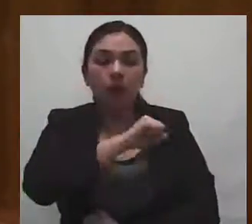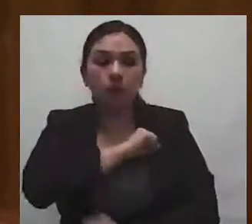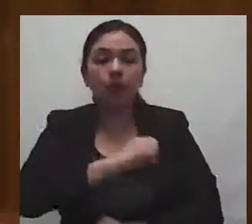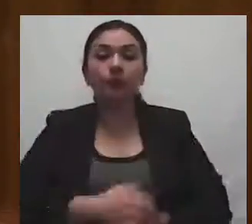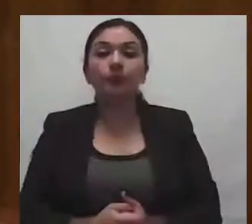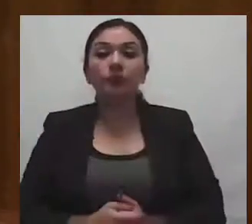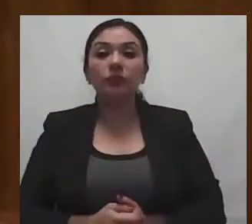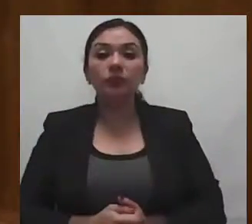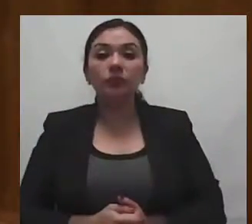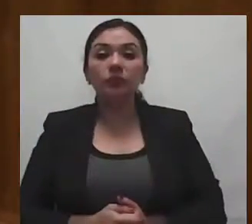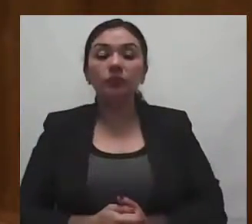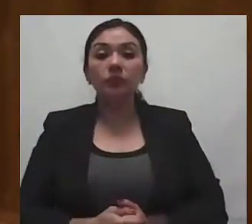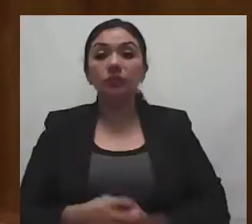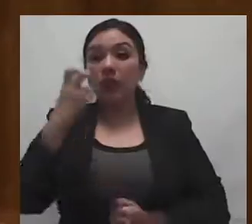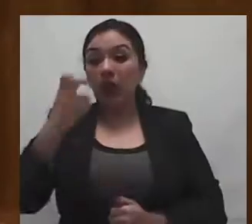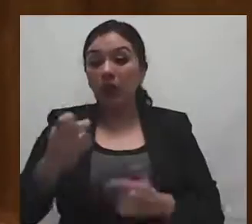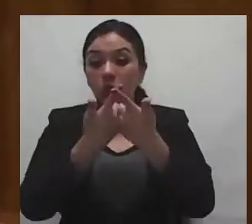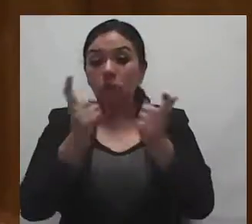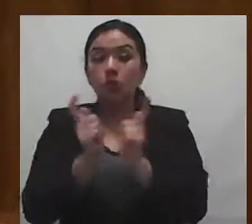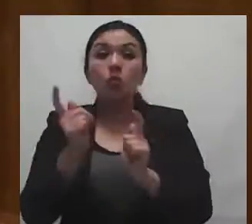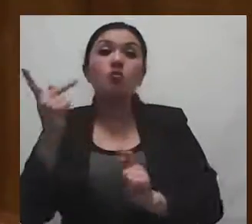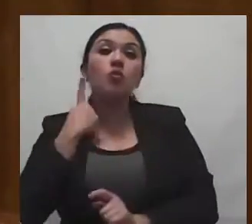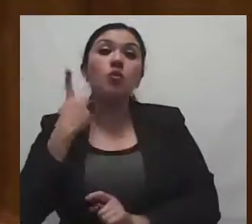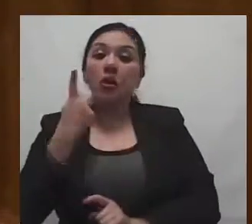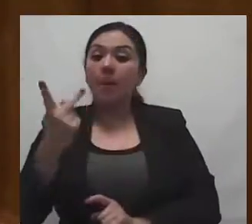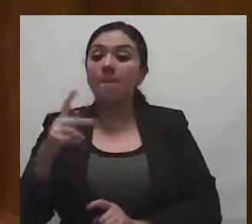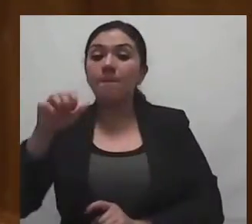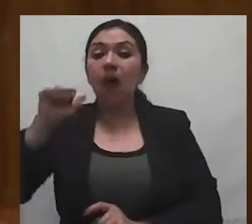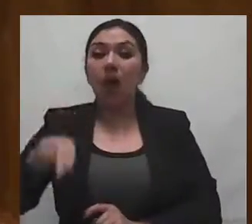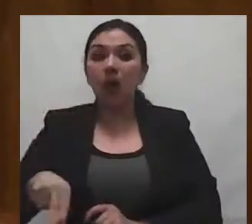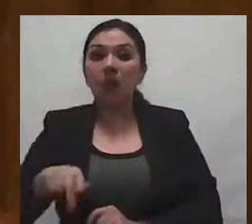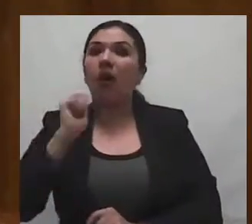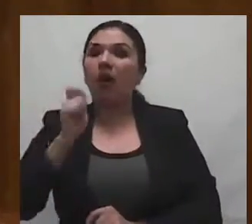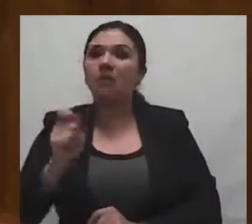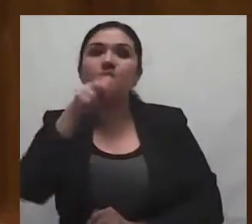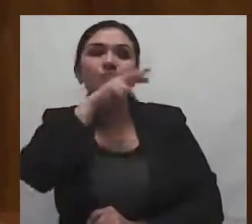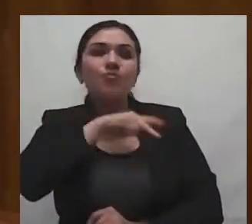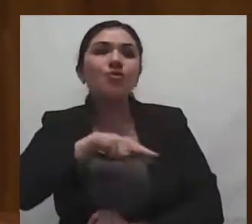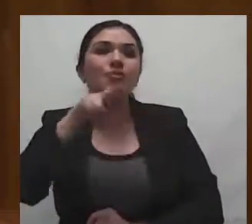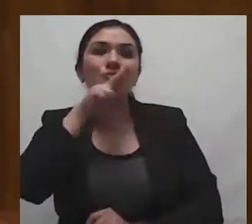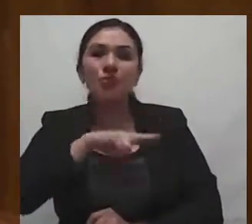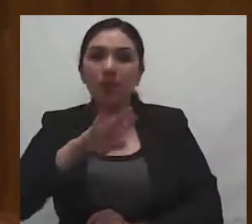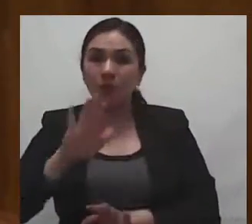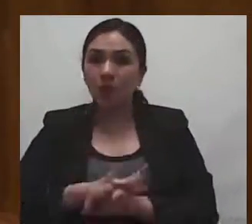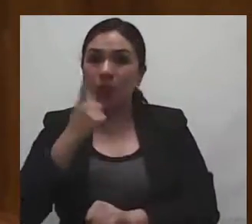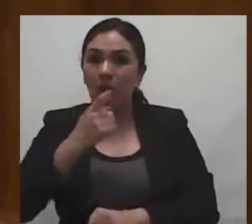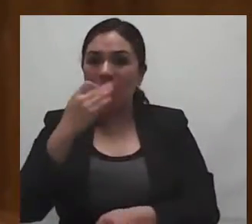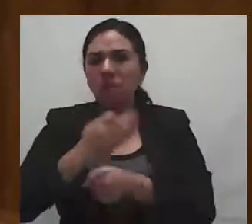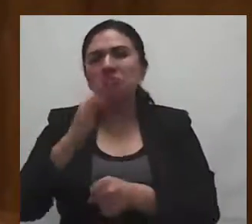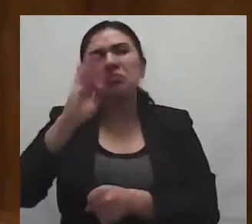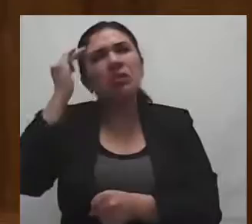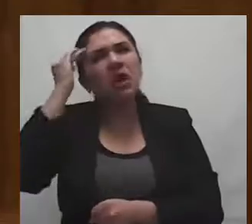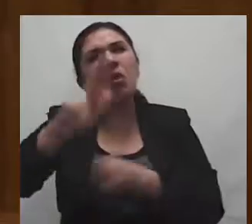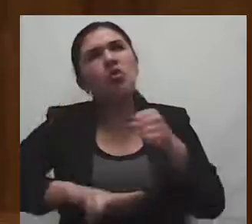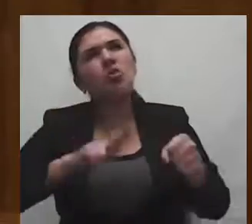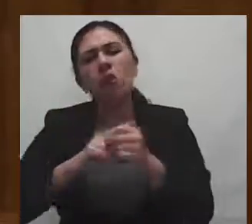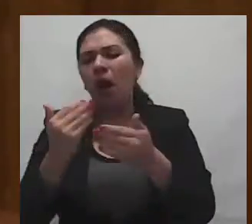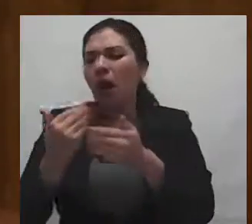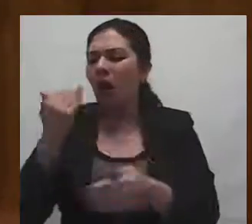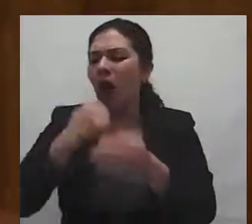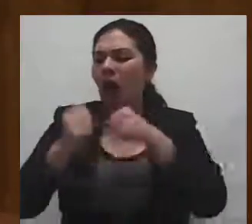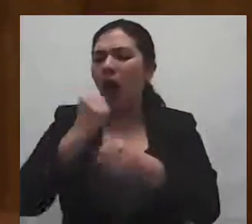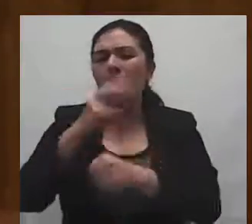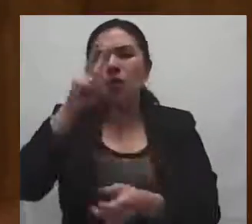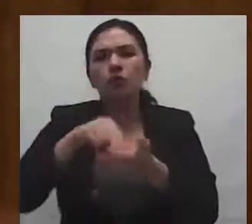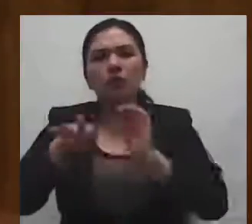Situación que para el grupo parlamentario del Partido Acción Nacional es preocupante, porque en condiciones normales en el año 2019, de